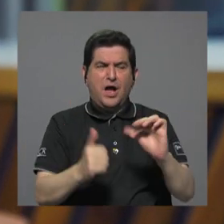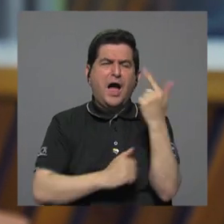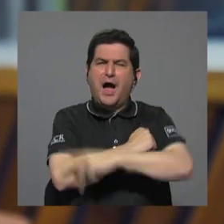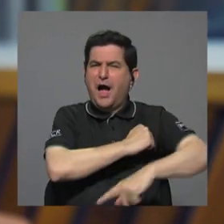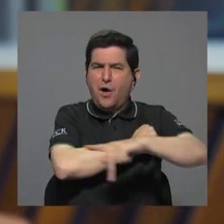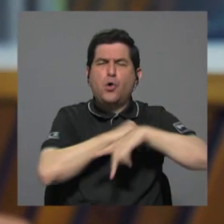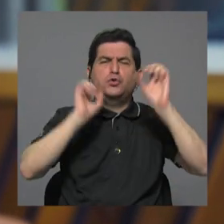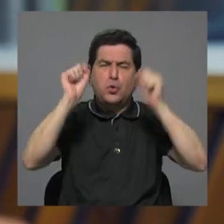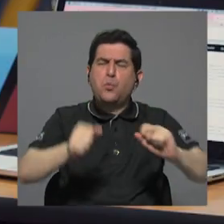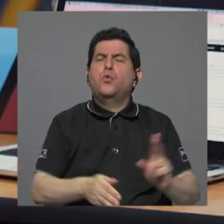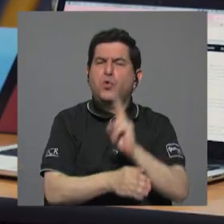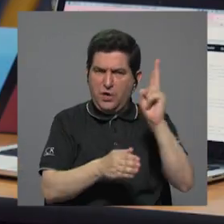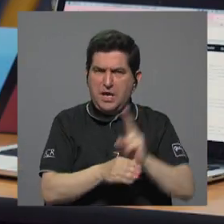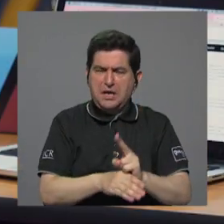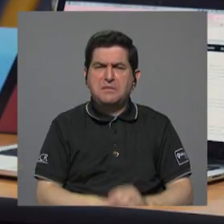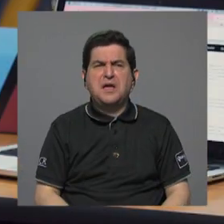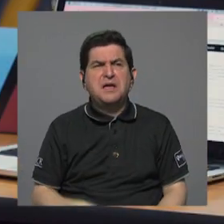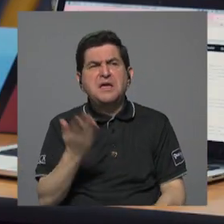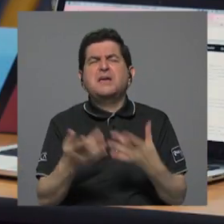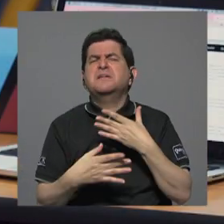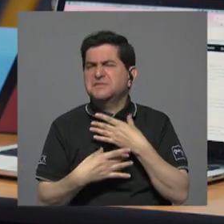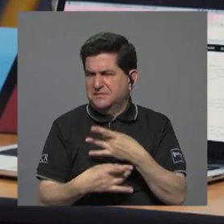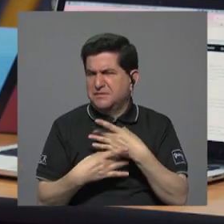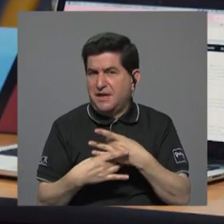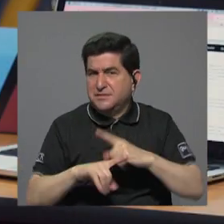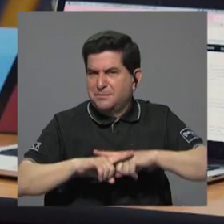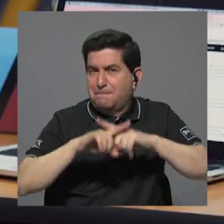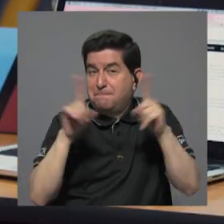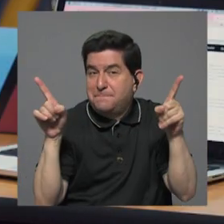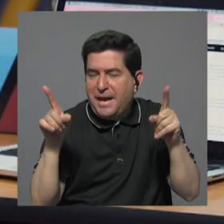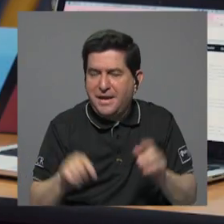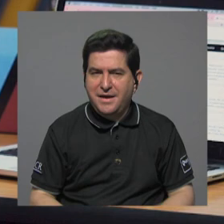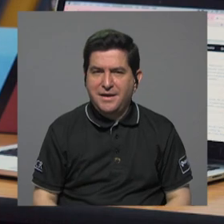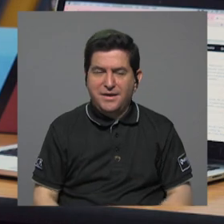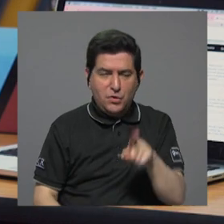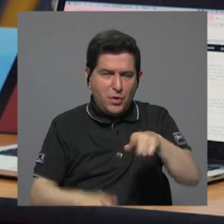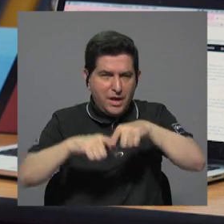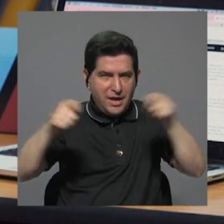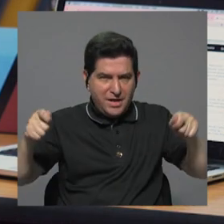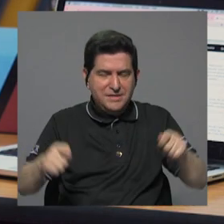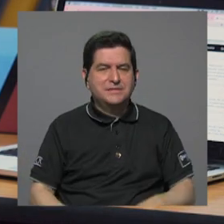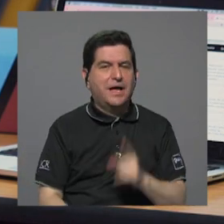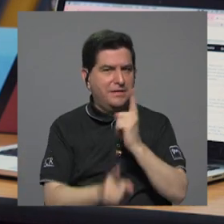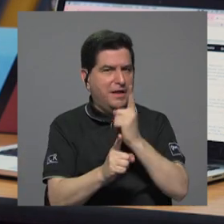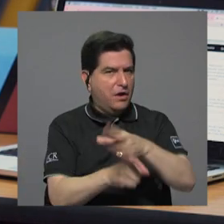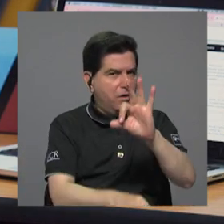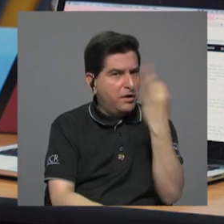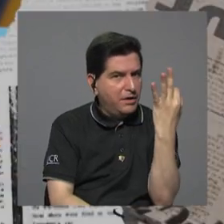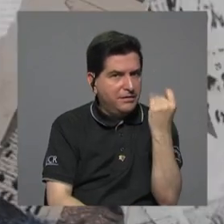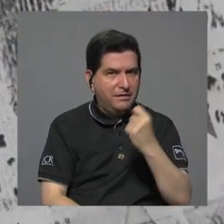otros países pueden ser útiles y hasta tentadoras, pero hay que hacer esas mediciones con la regla apropiada.